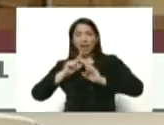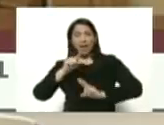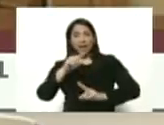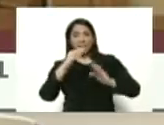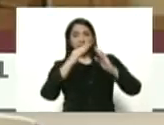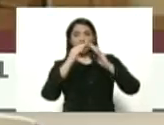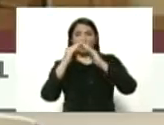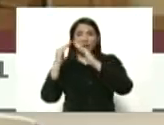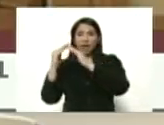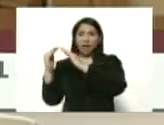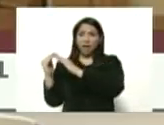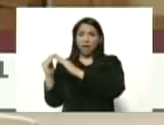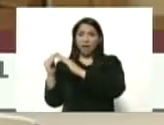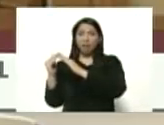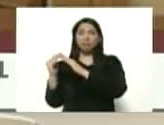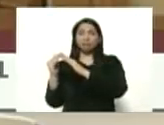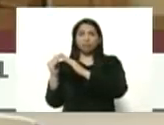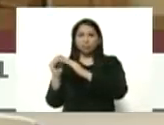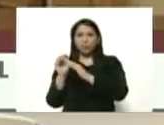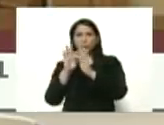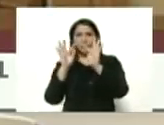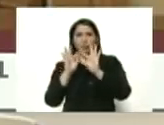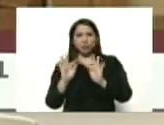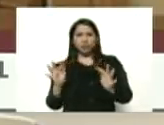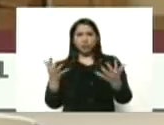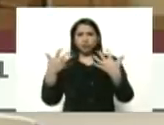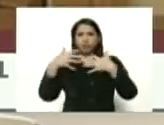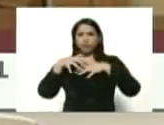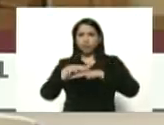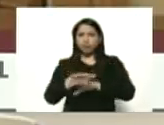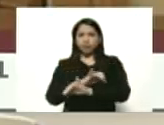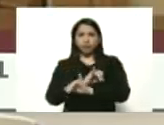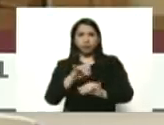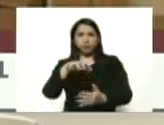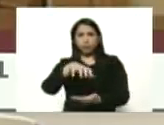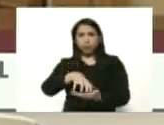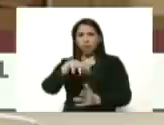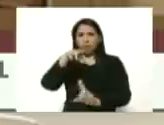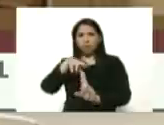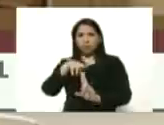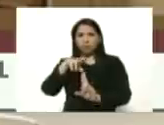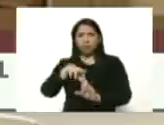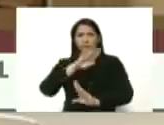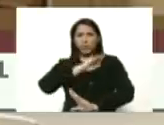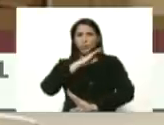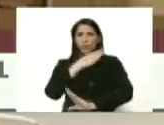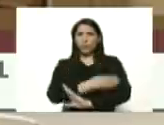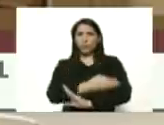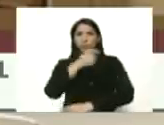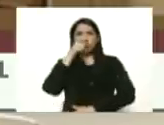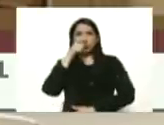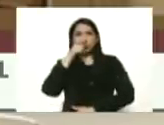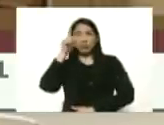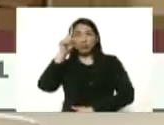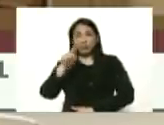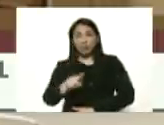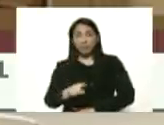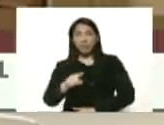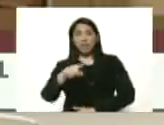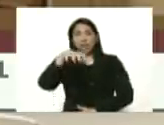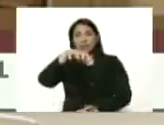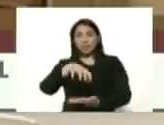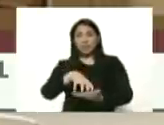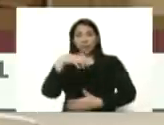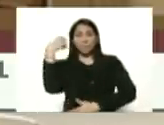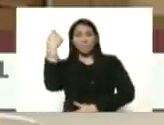concebidos presidente de una forma integral y ya en el estado Táchira se está reforzando igualmente en el estado